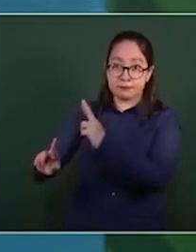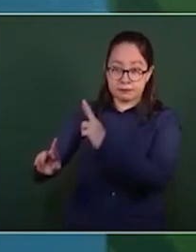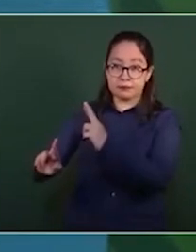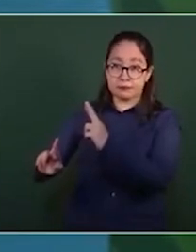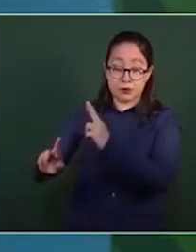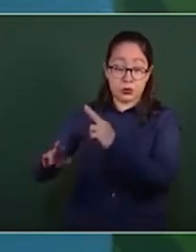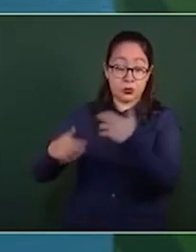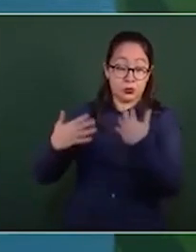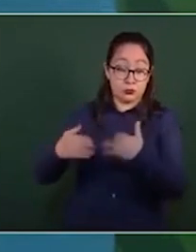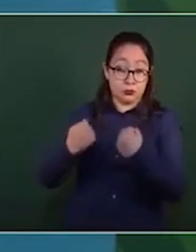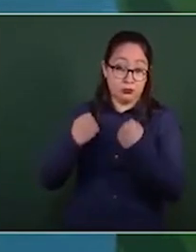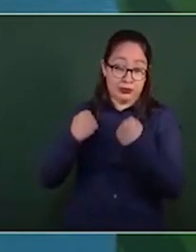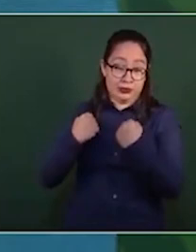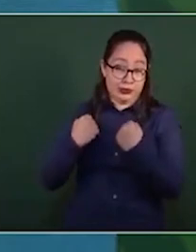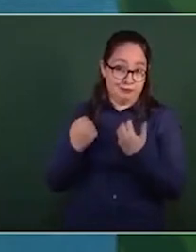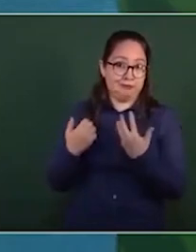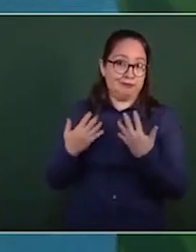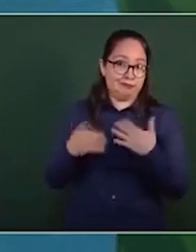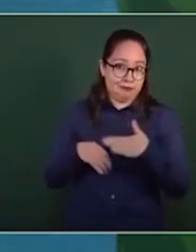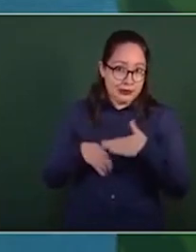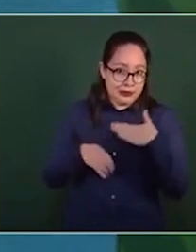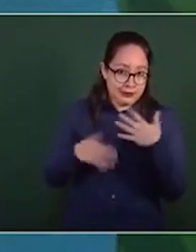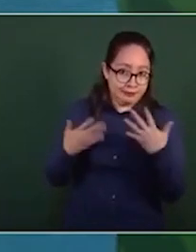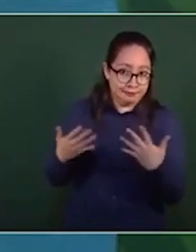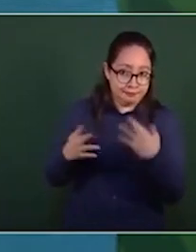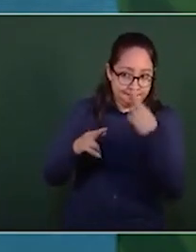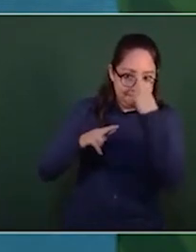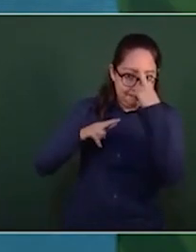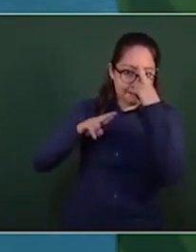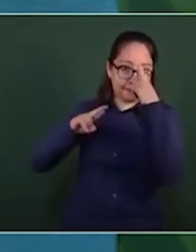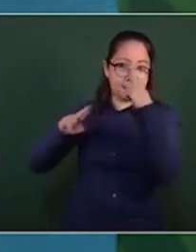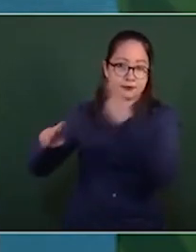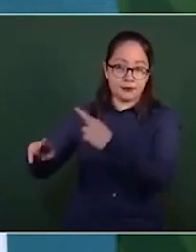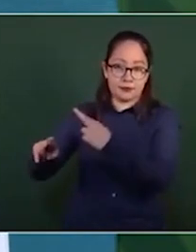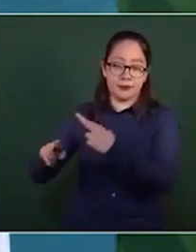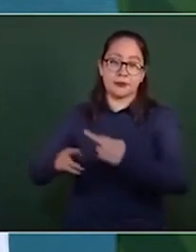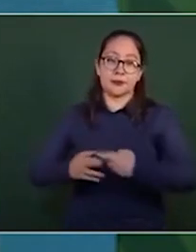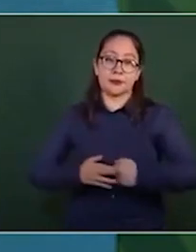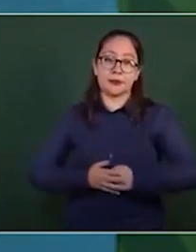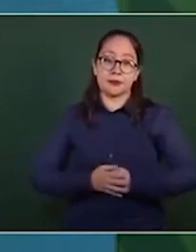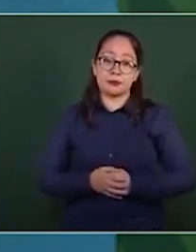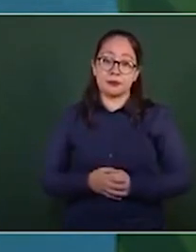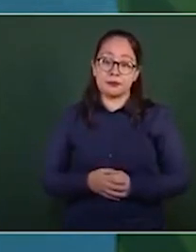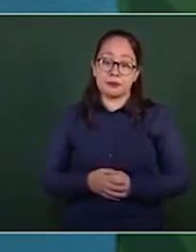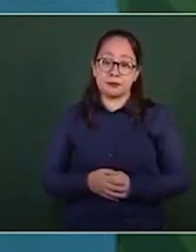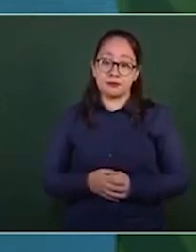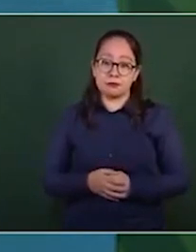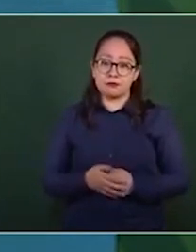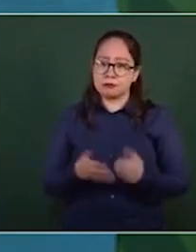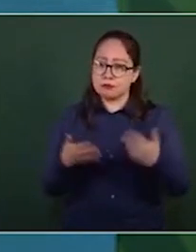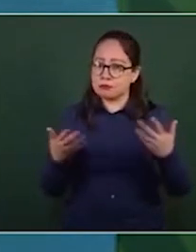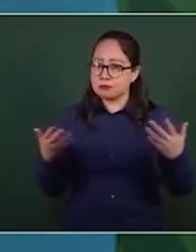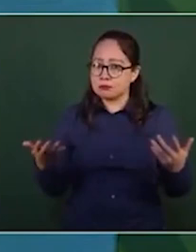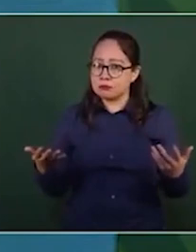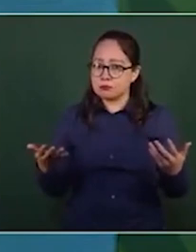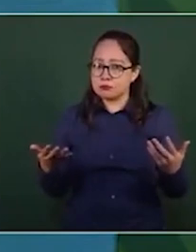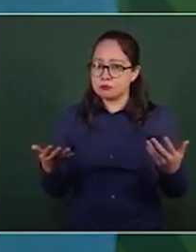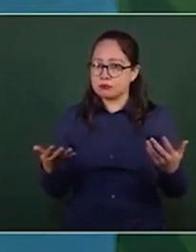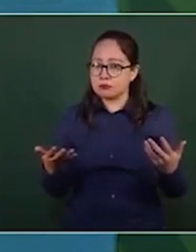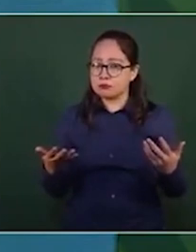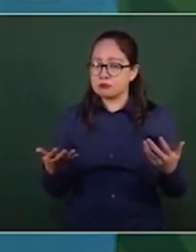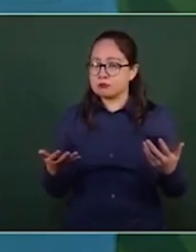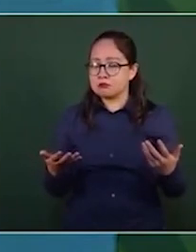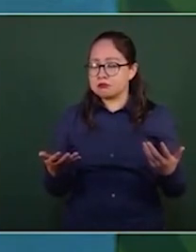muchísimo más respetuoso y no tiene caso,